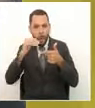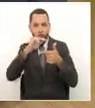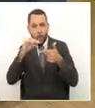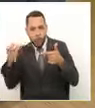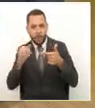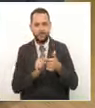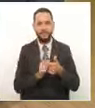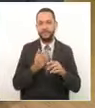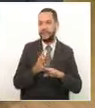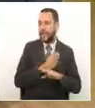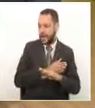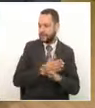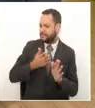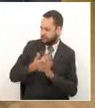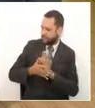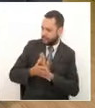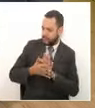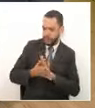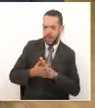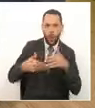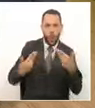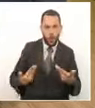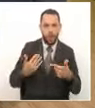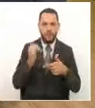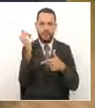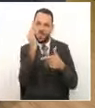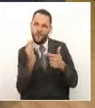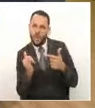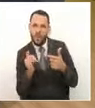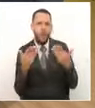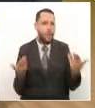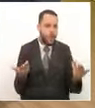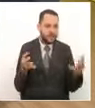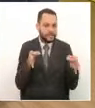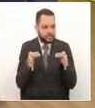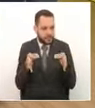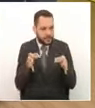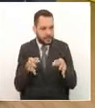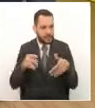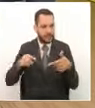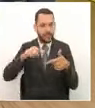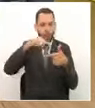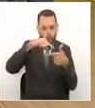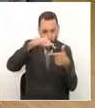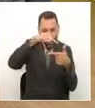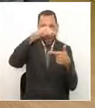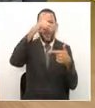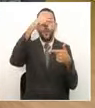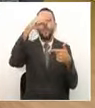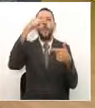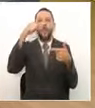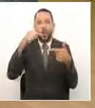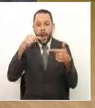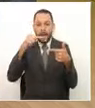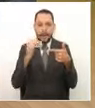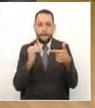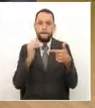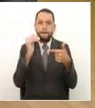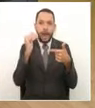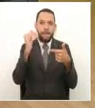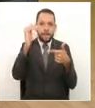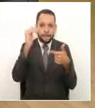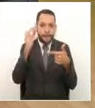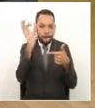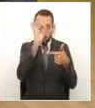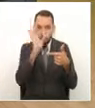decir, para que las personas de pronto gráficamente nos hacernos entender, la curva es que los casos iban a crecer. Exacto,